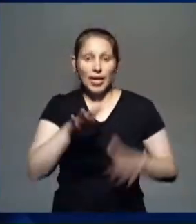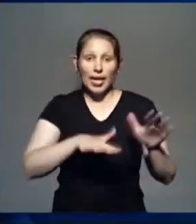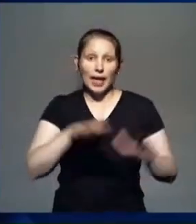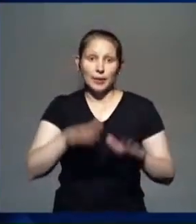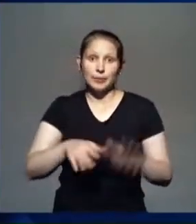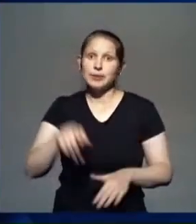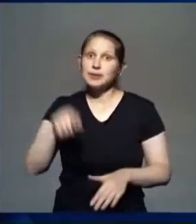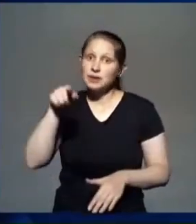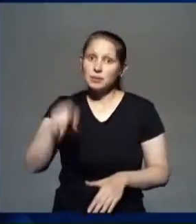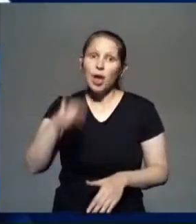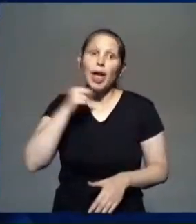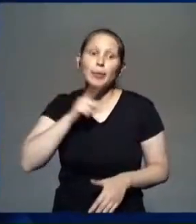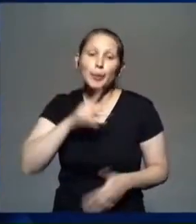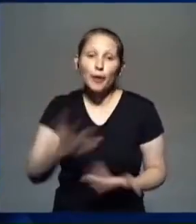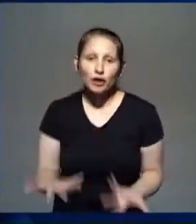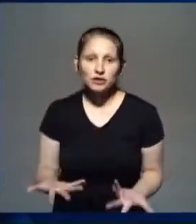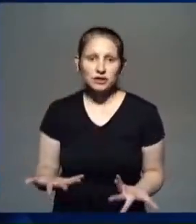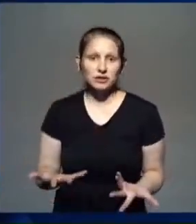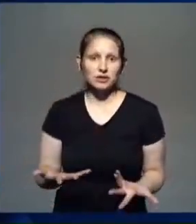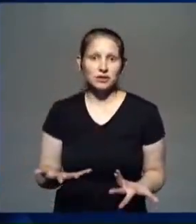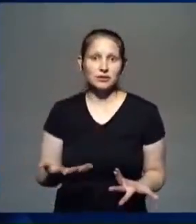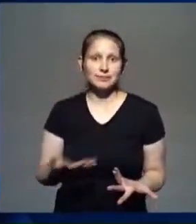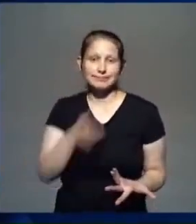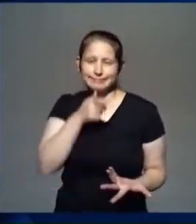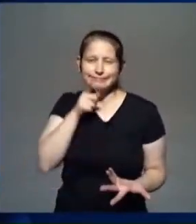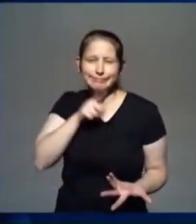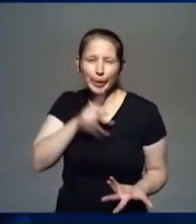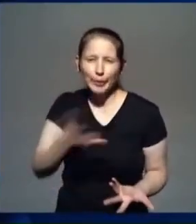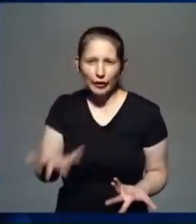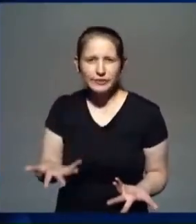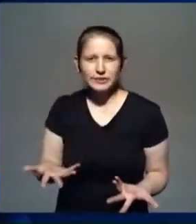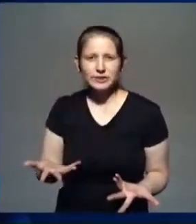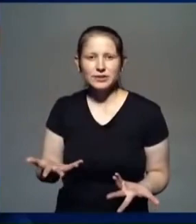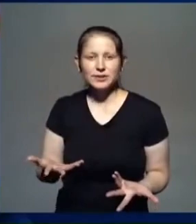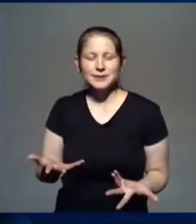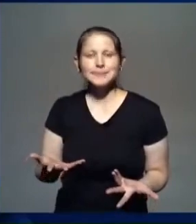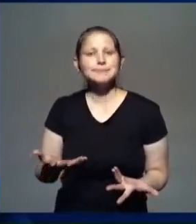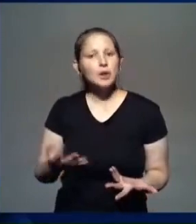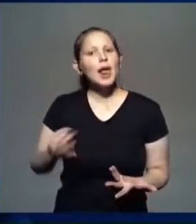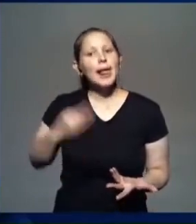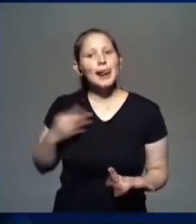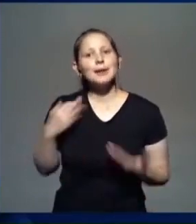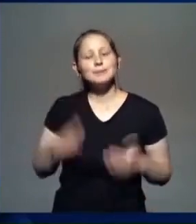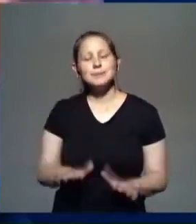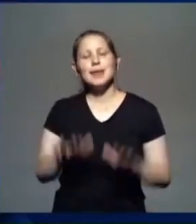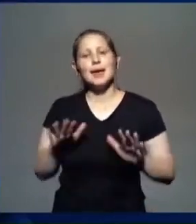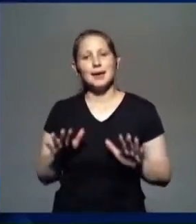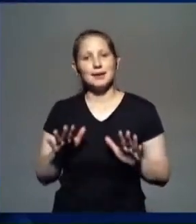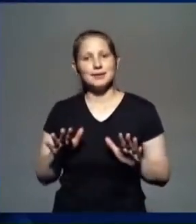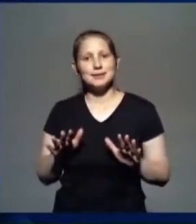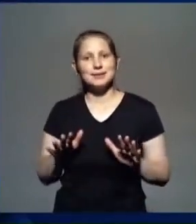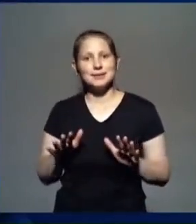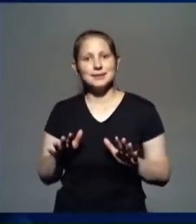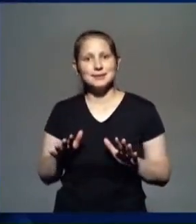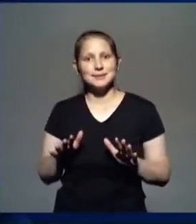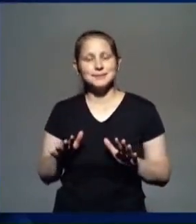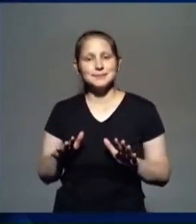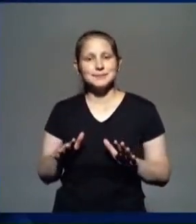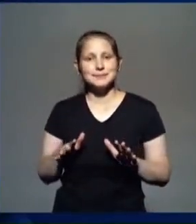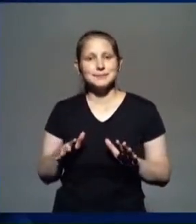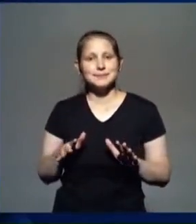hiciste a propósito. Entonces, las cosas que se logran en la vida, se logran porque se hacen a propósito.